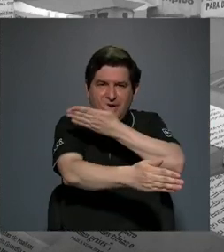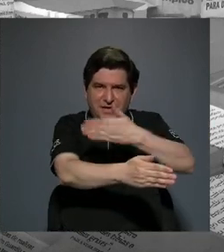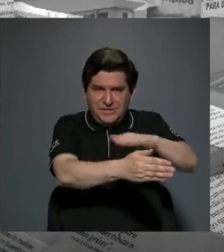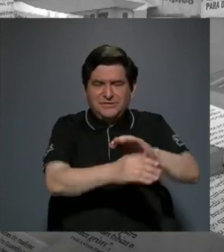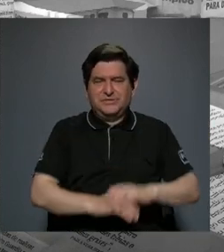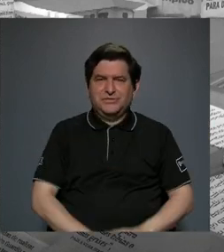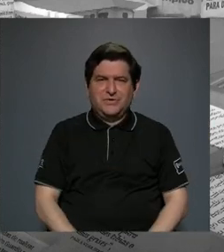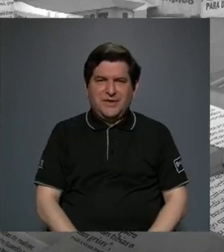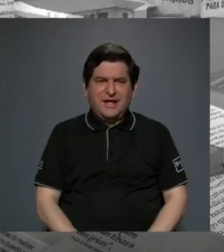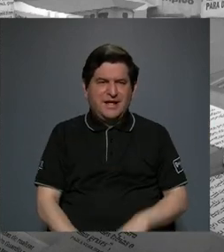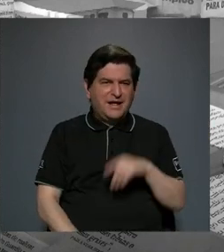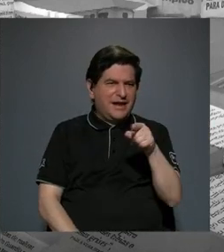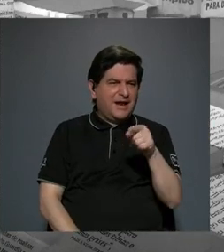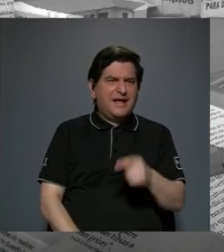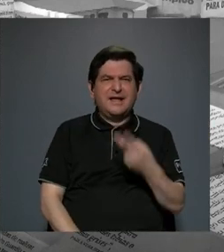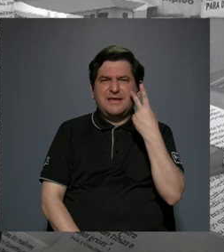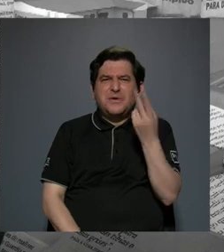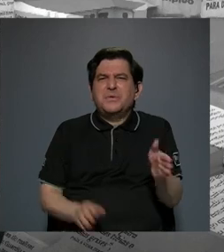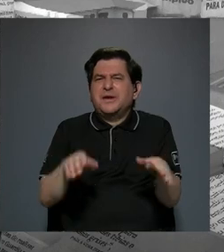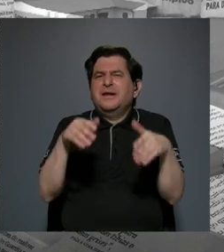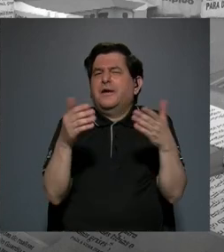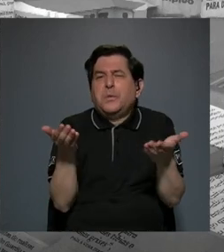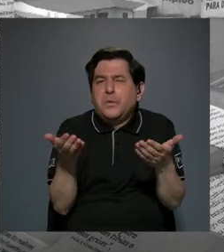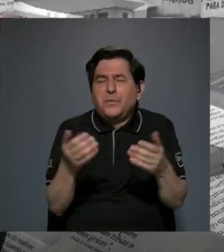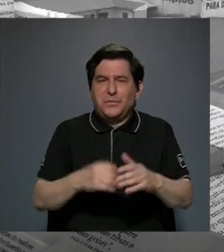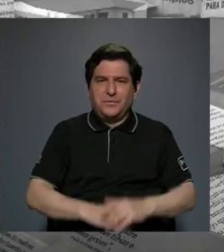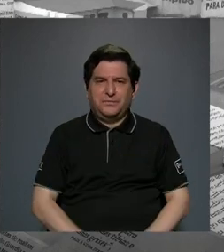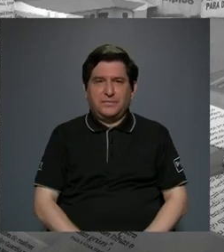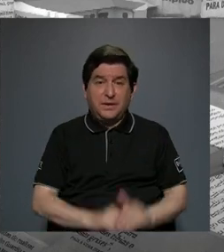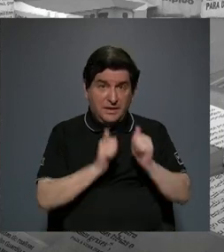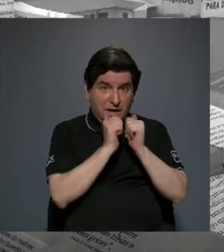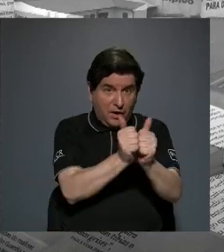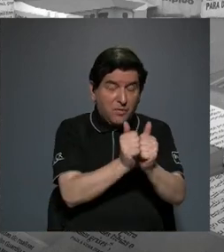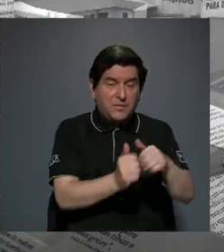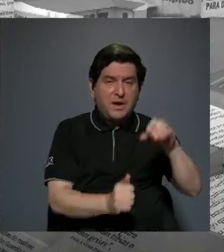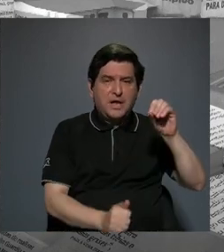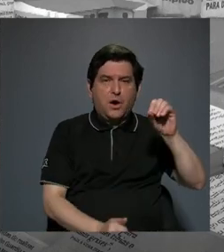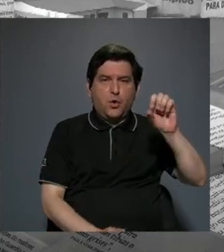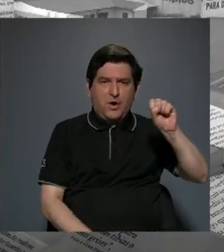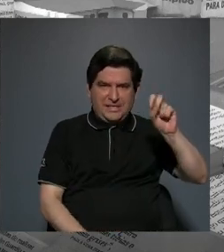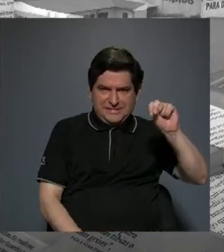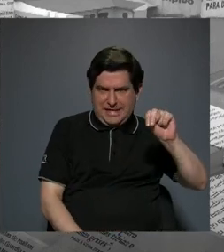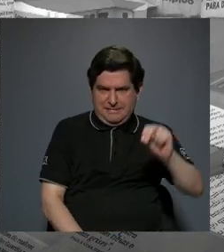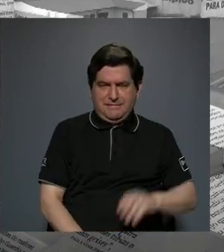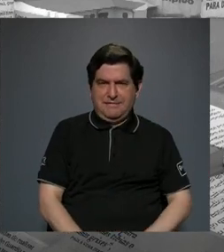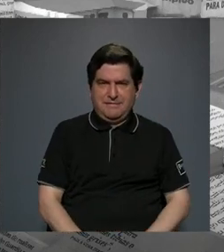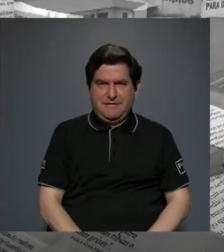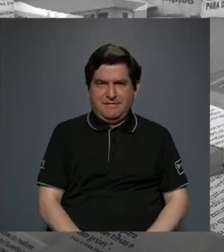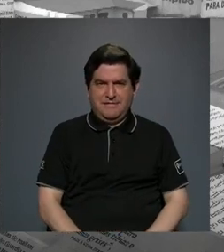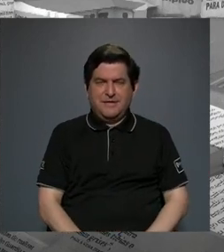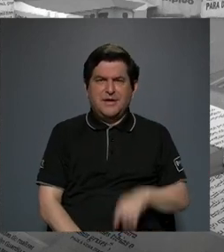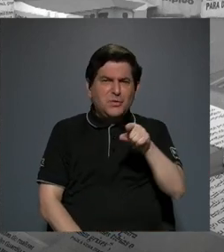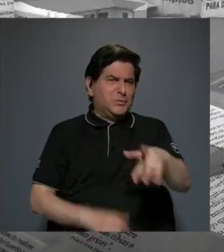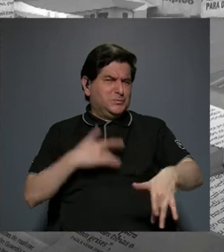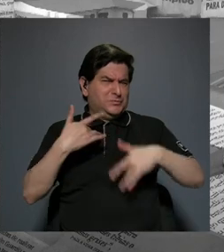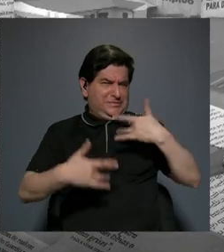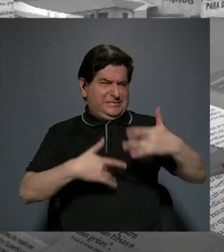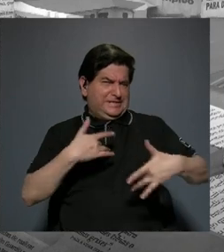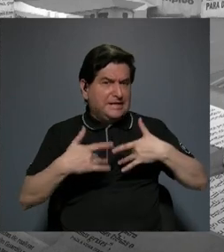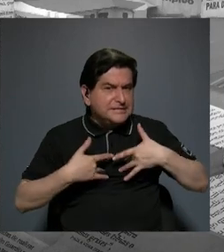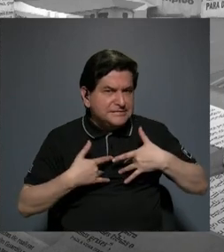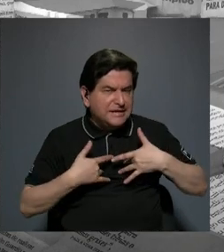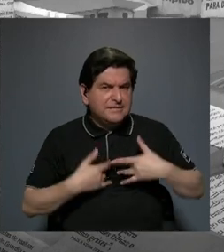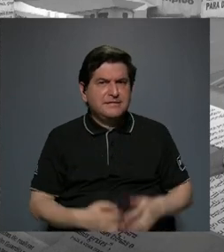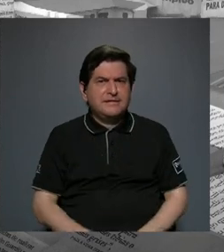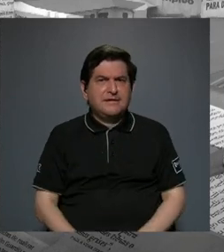¿cómo se le ve al coro acompañando a la orquesta? ¿cómo siente usted que